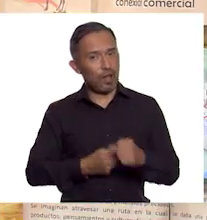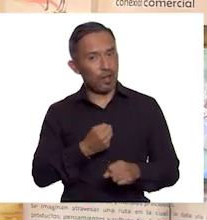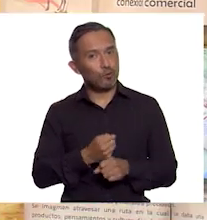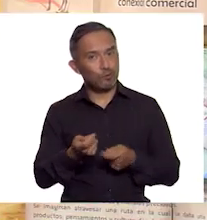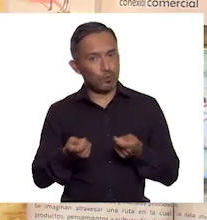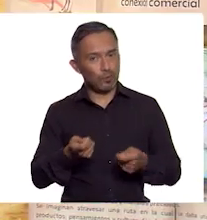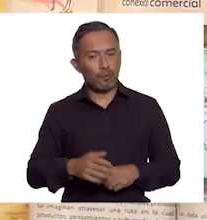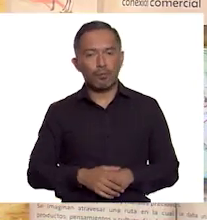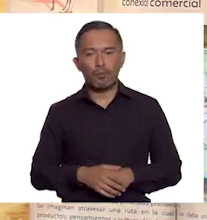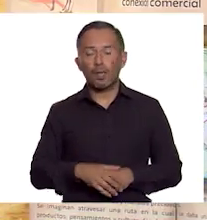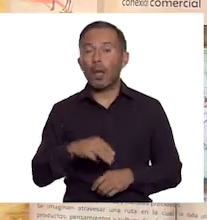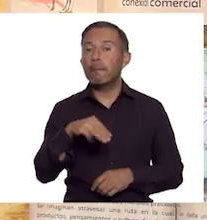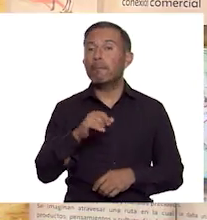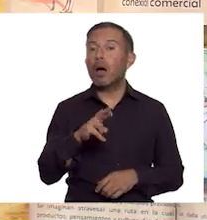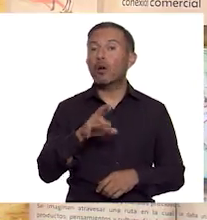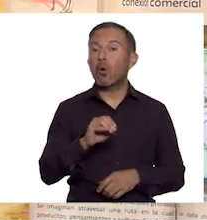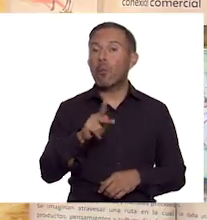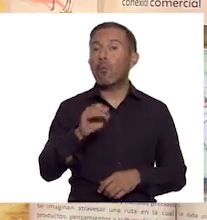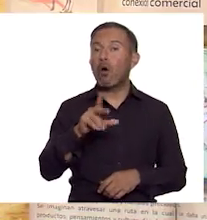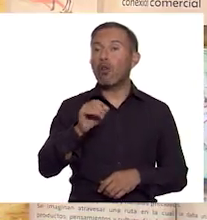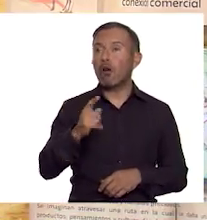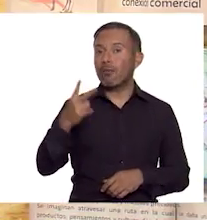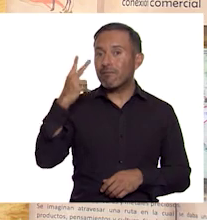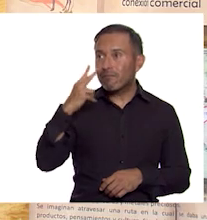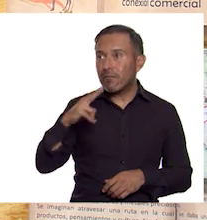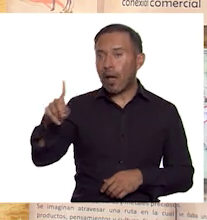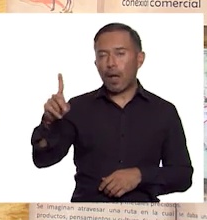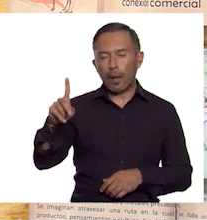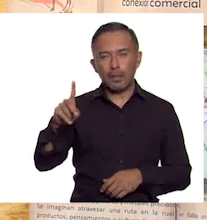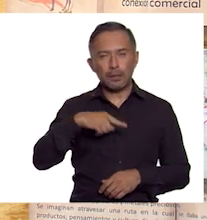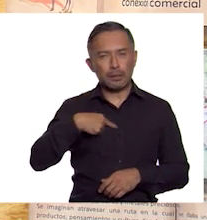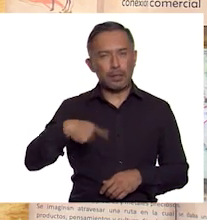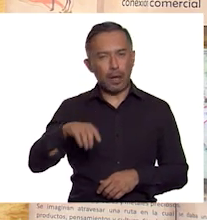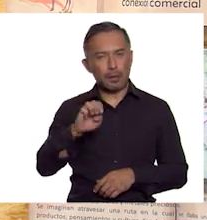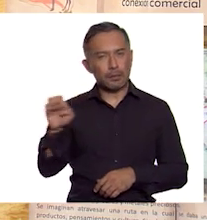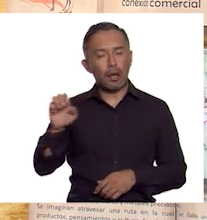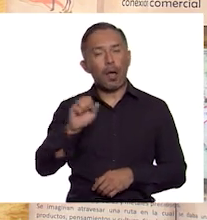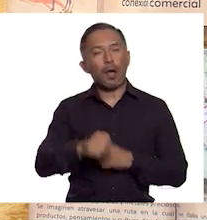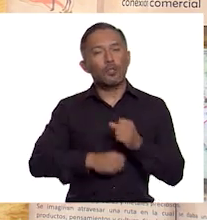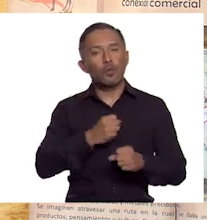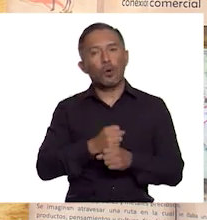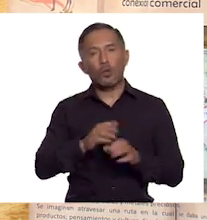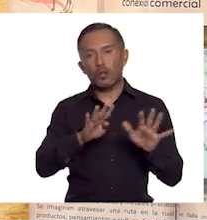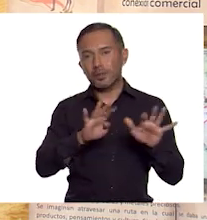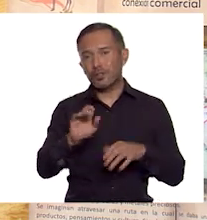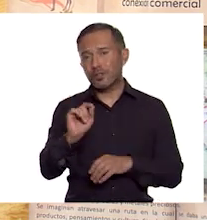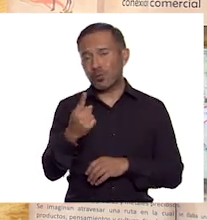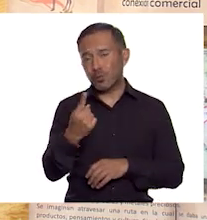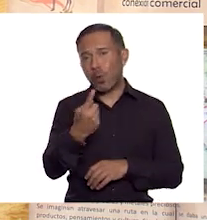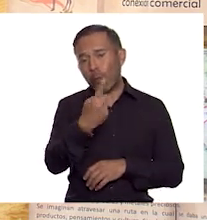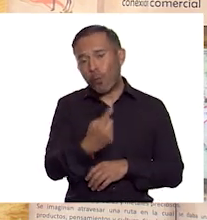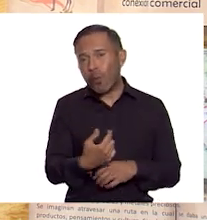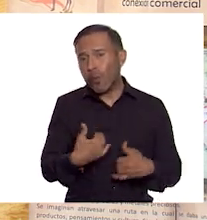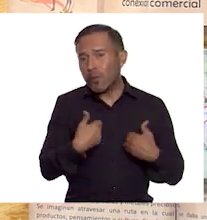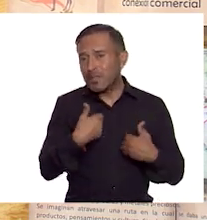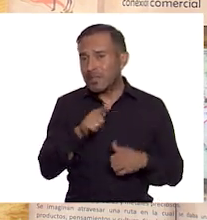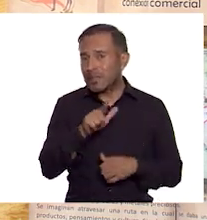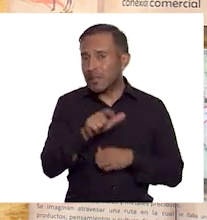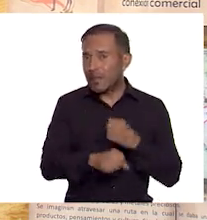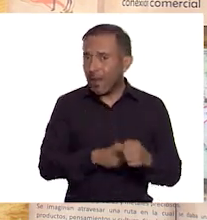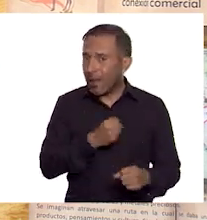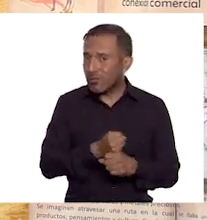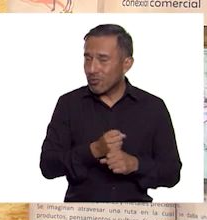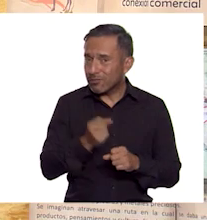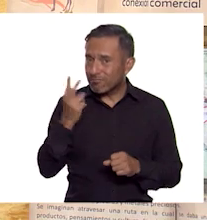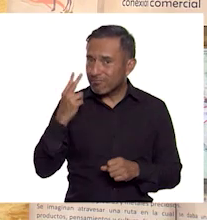Marco Polo inició su viaje hacia el este de China en el año 1271, cuando tenía tan solo 17 años.